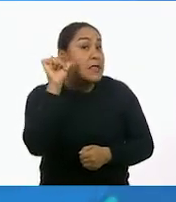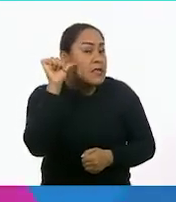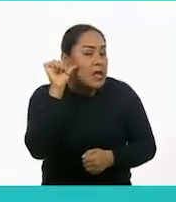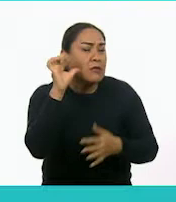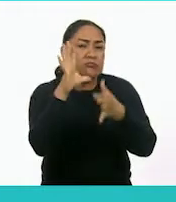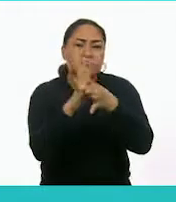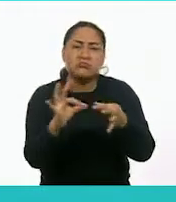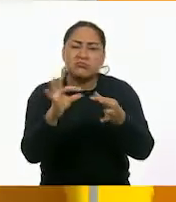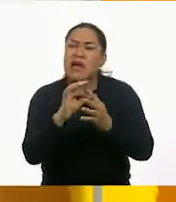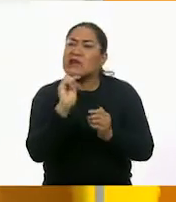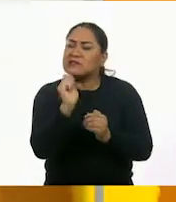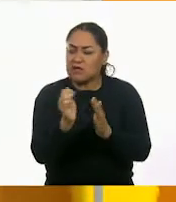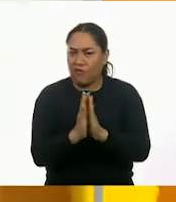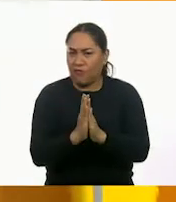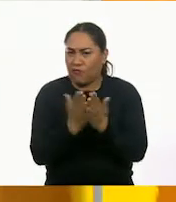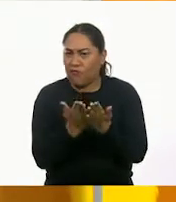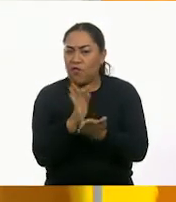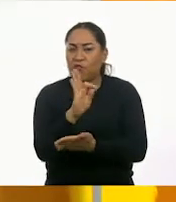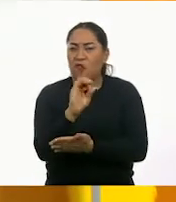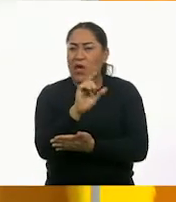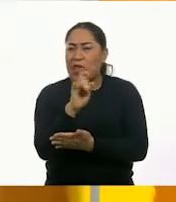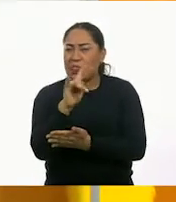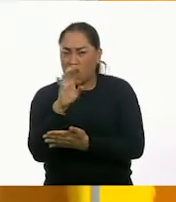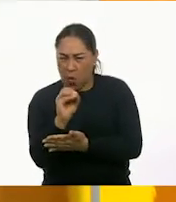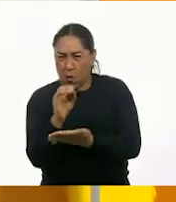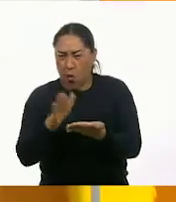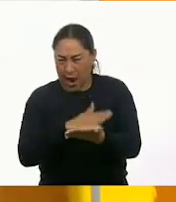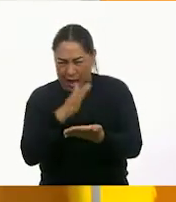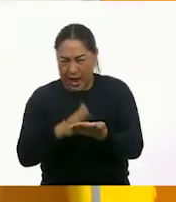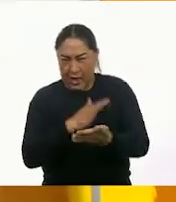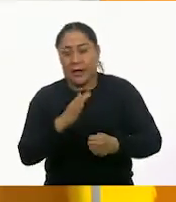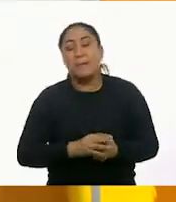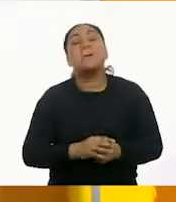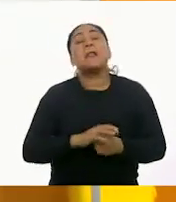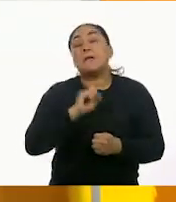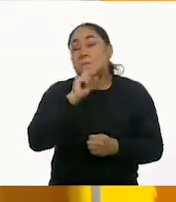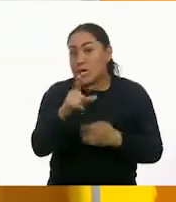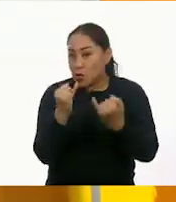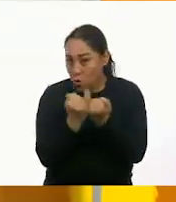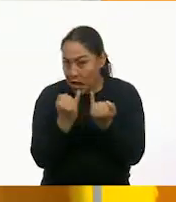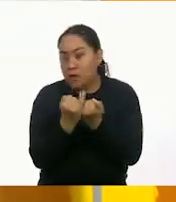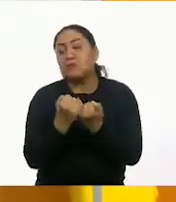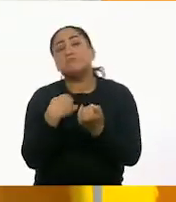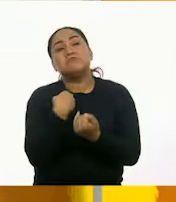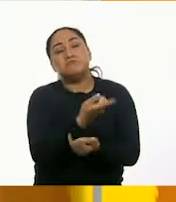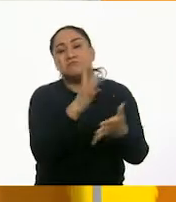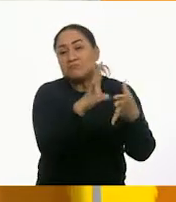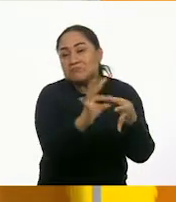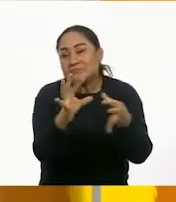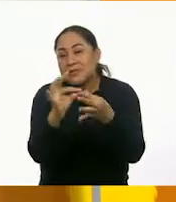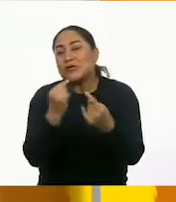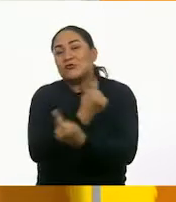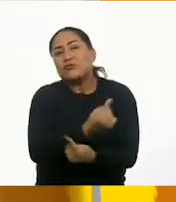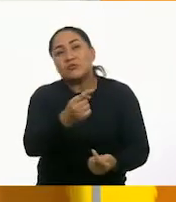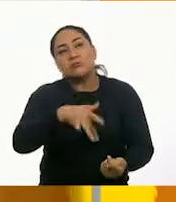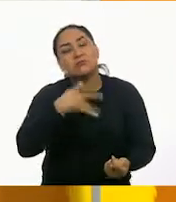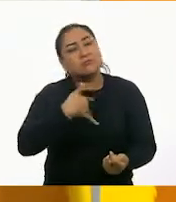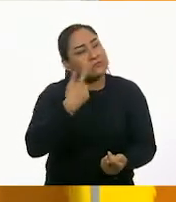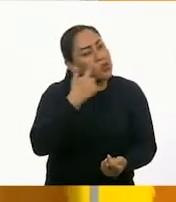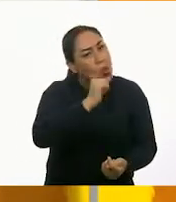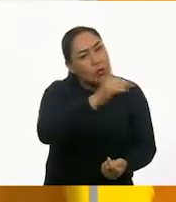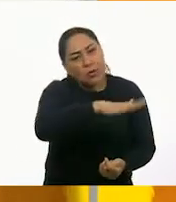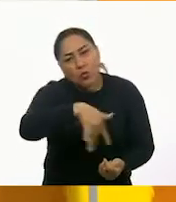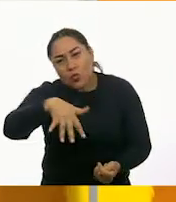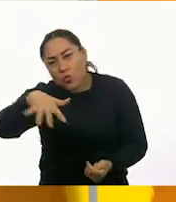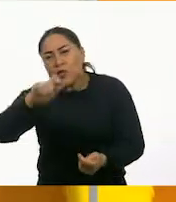características de un folleto, pero les pedí a las niñas y los niños que revisaran algunos otros crípticos o dípticos que encontraran en su casa y